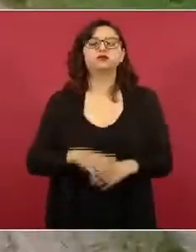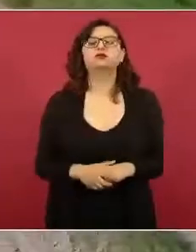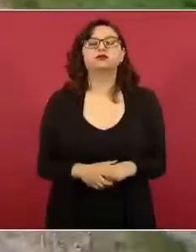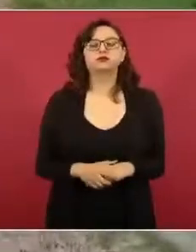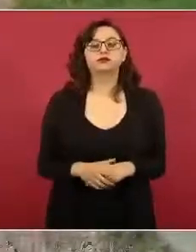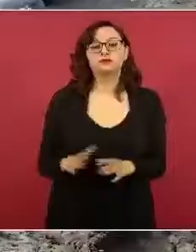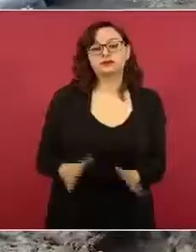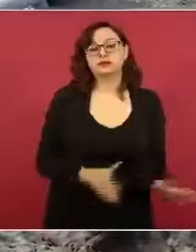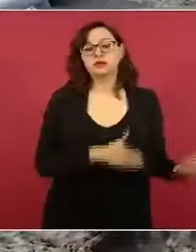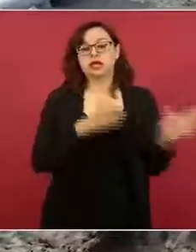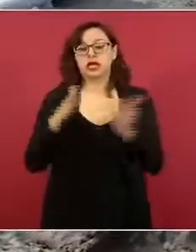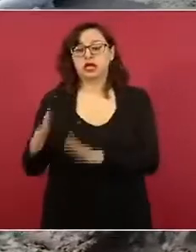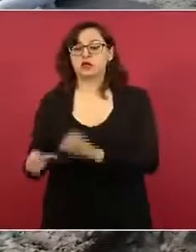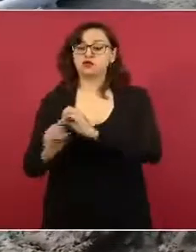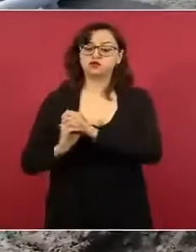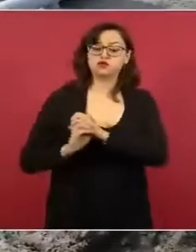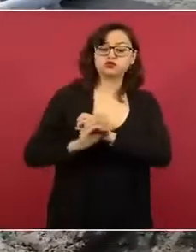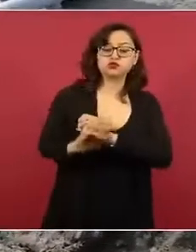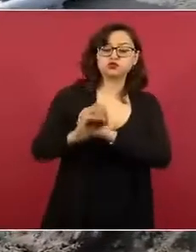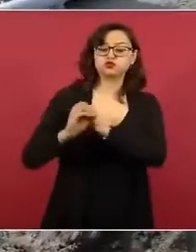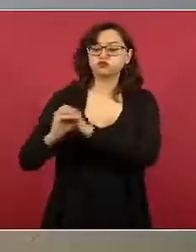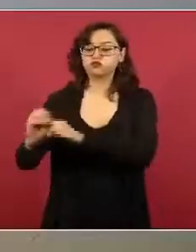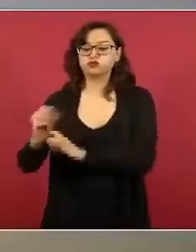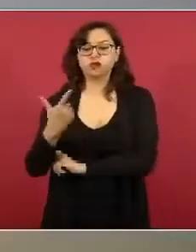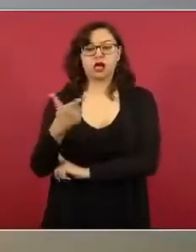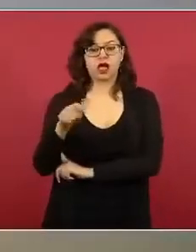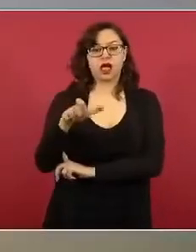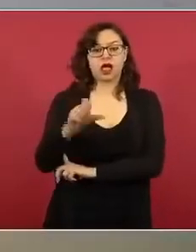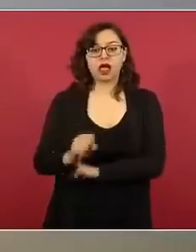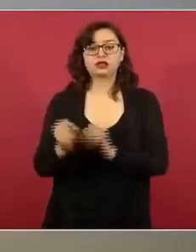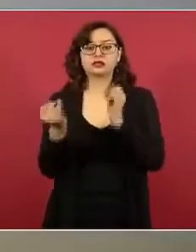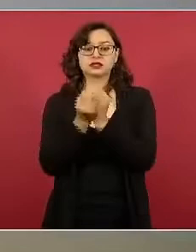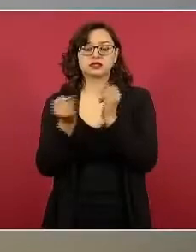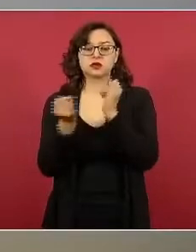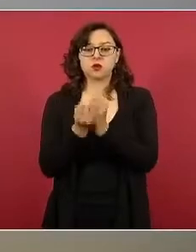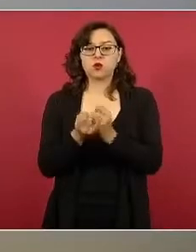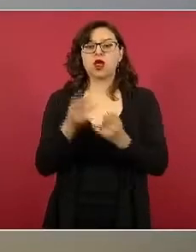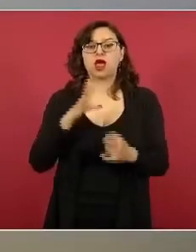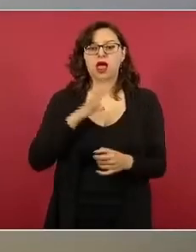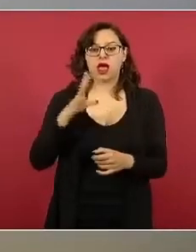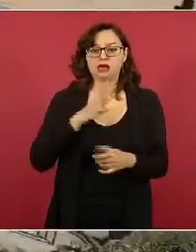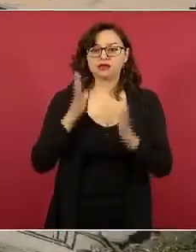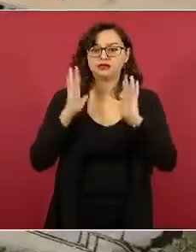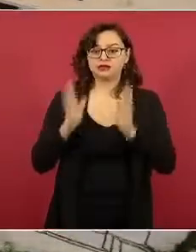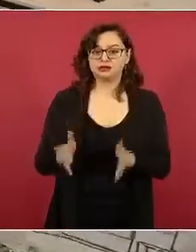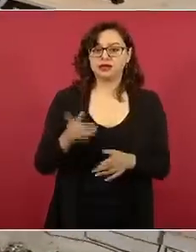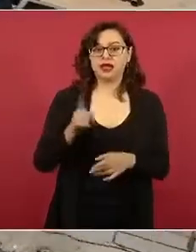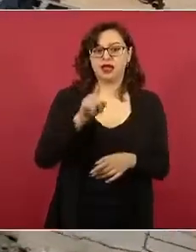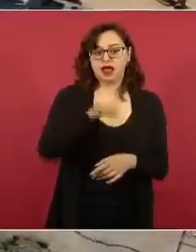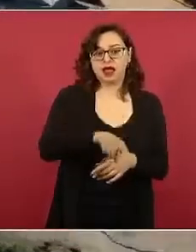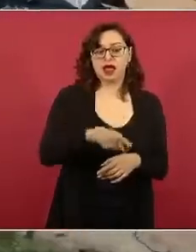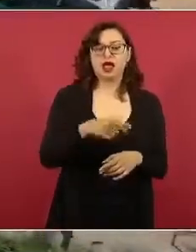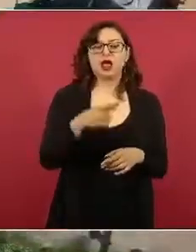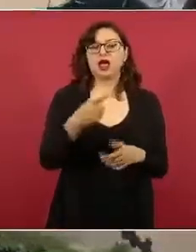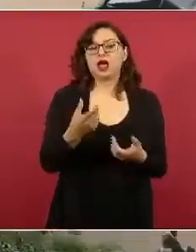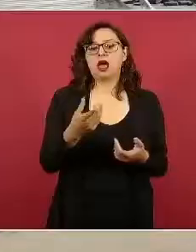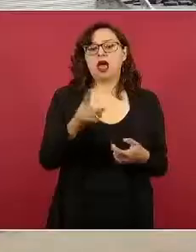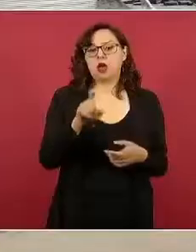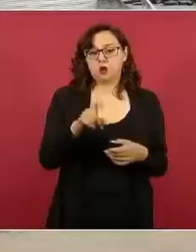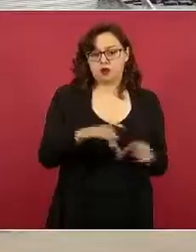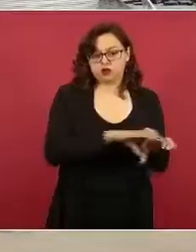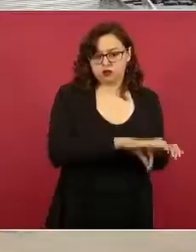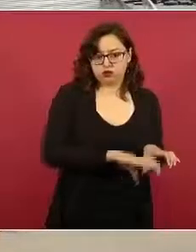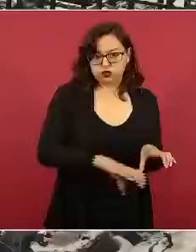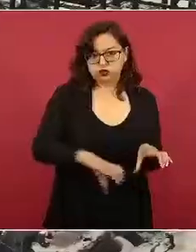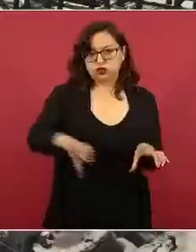continúa el tendido de tubería en los tramos del gasoducto y se avanza en la construcción de la plataforma de soporte de la obra de toma del acueducto. Se